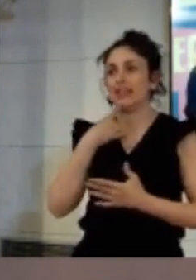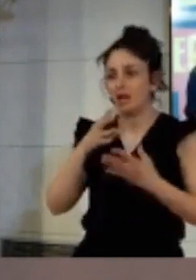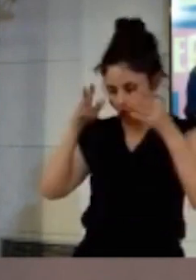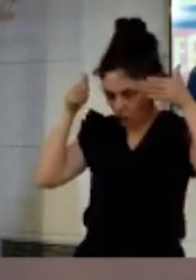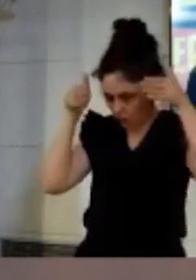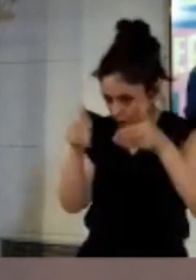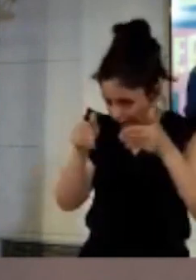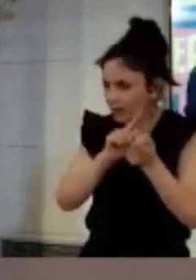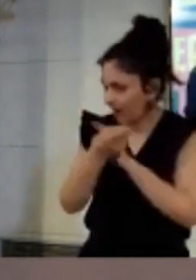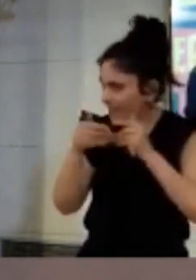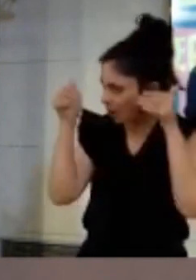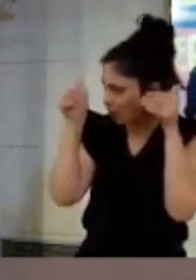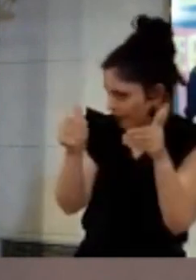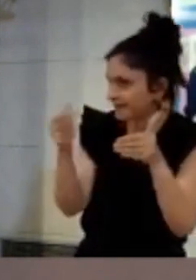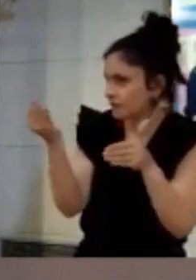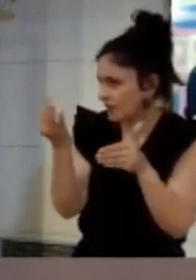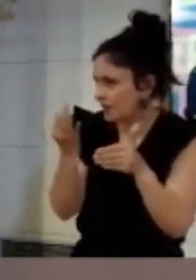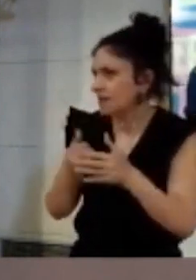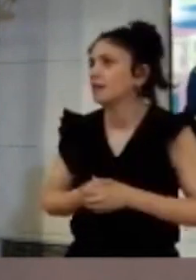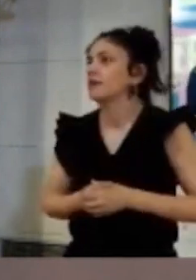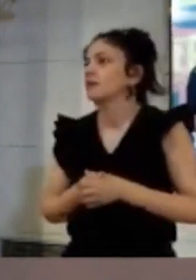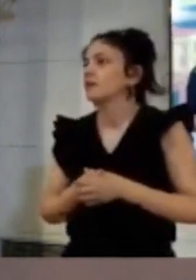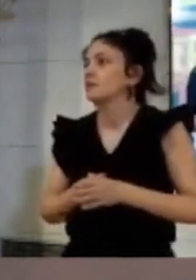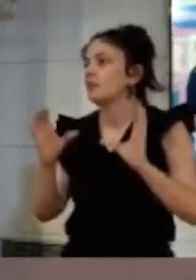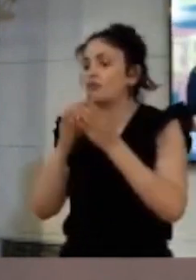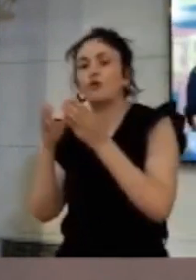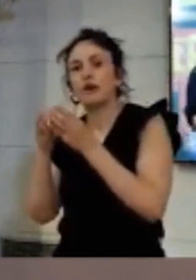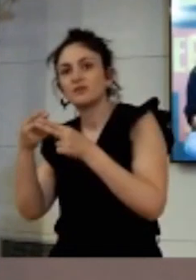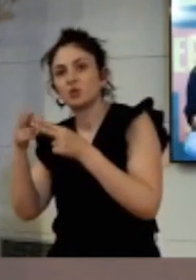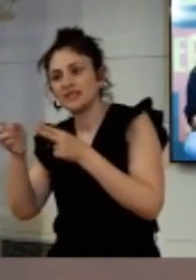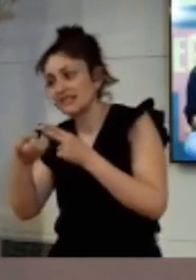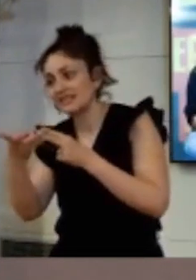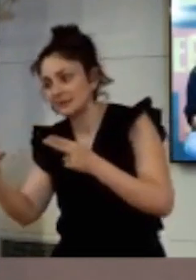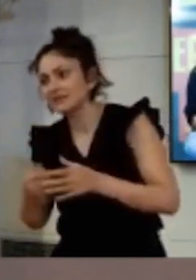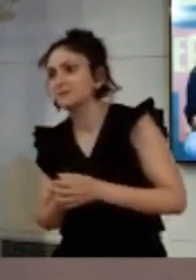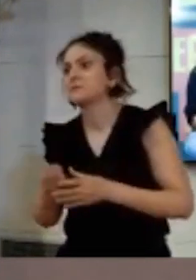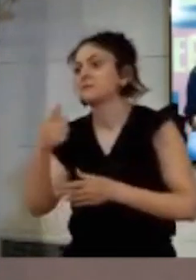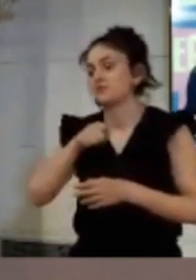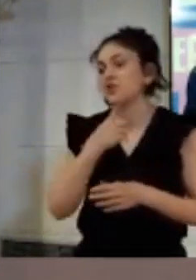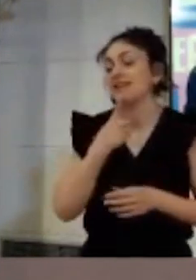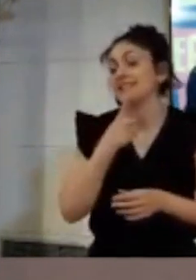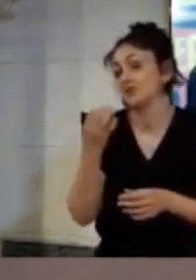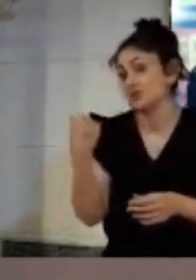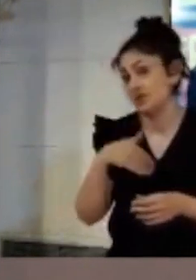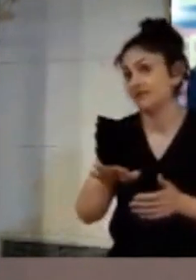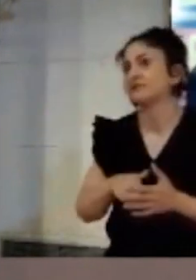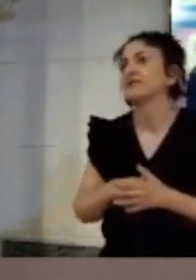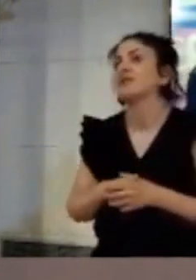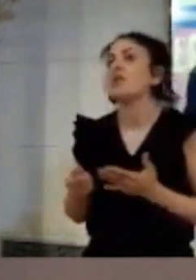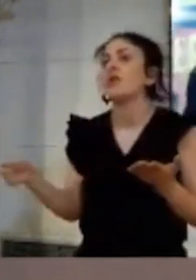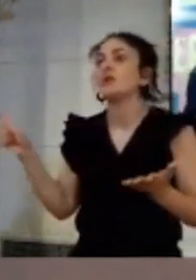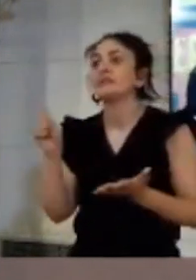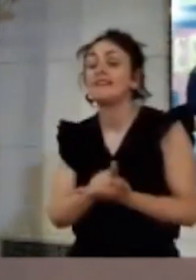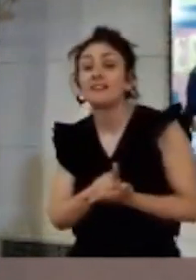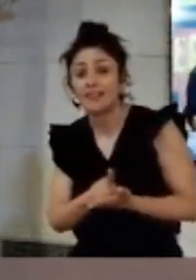ese cambio por el resto de las fuerzas políticas? Bueno, pues ya lo han dicho, pasa porque otra vez, otra